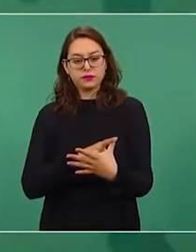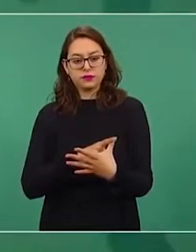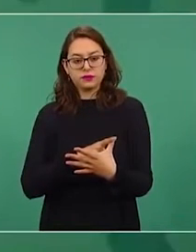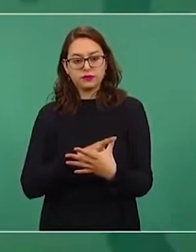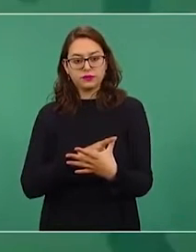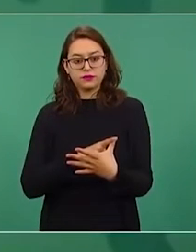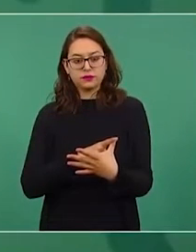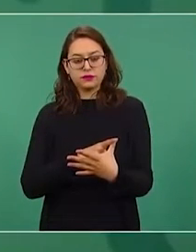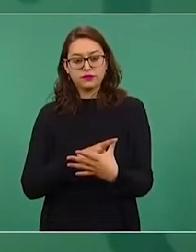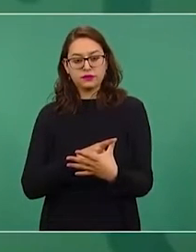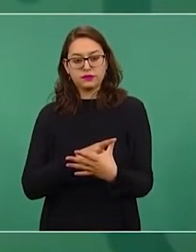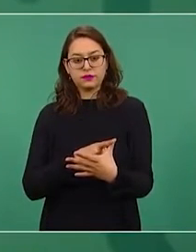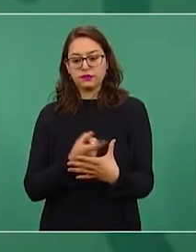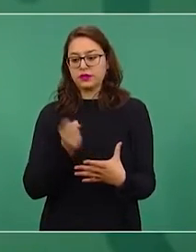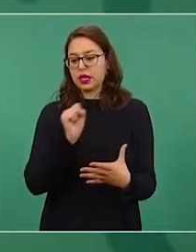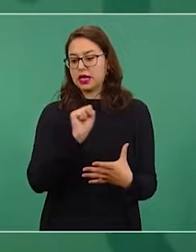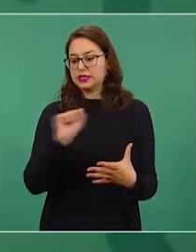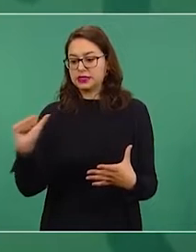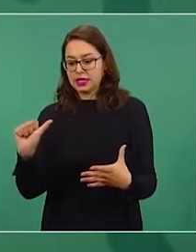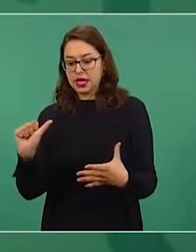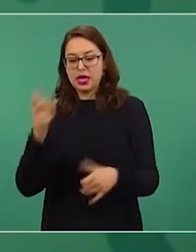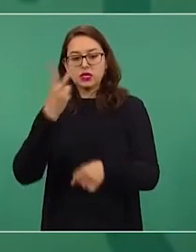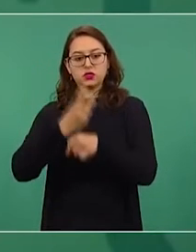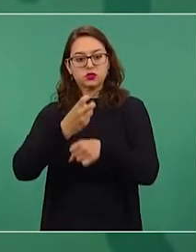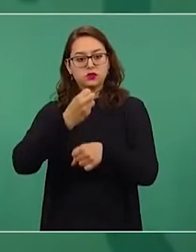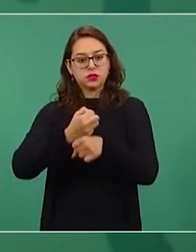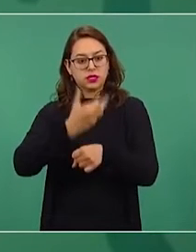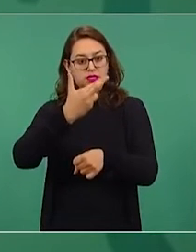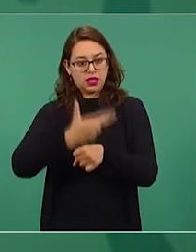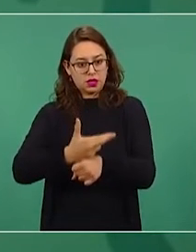subsecretario de Salud, Hugo López-Gatell.